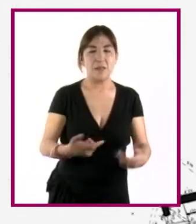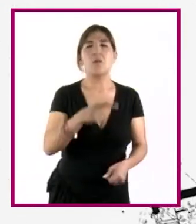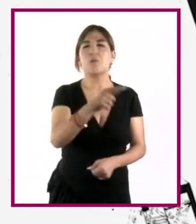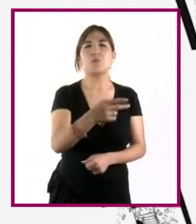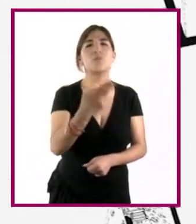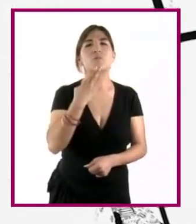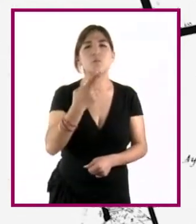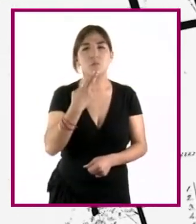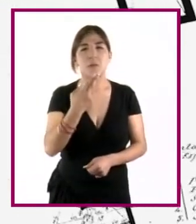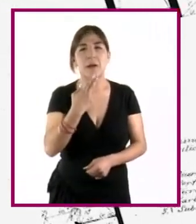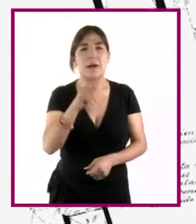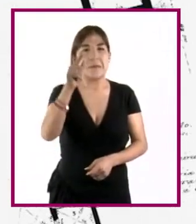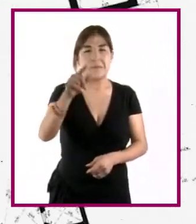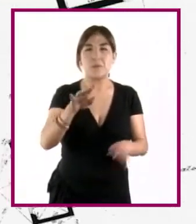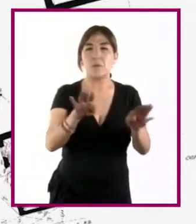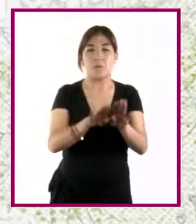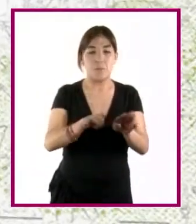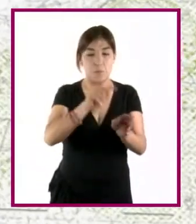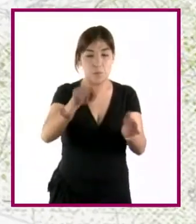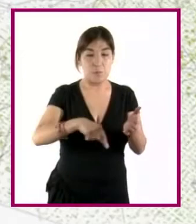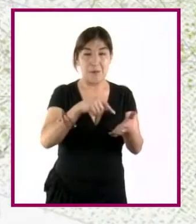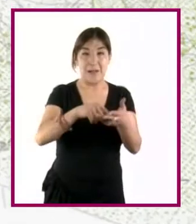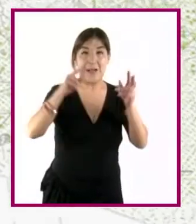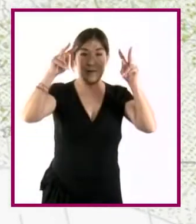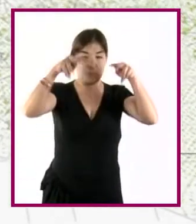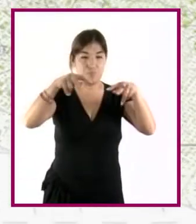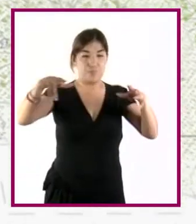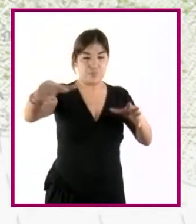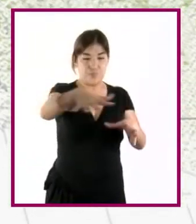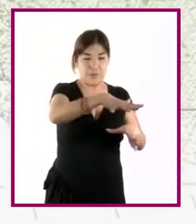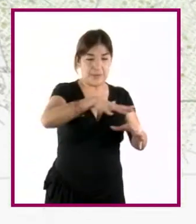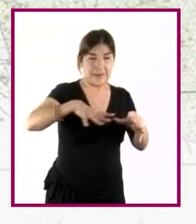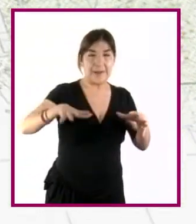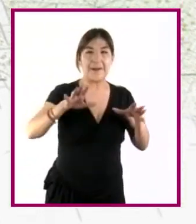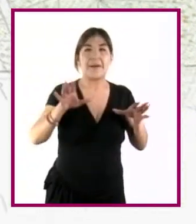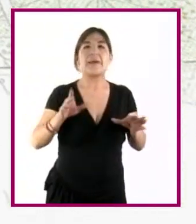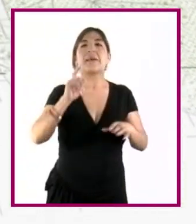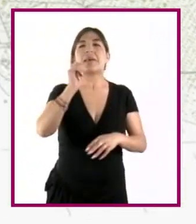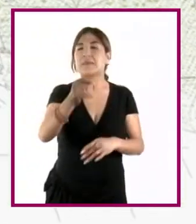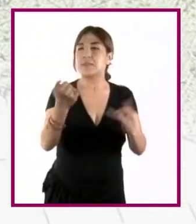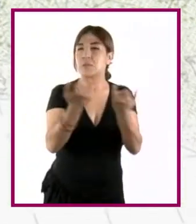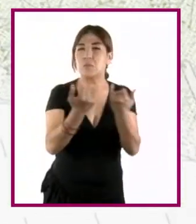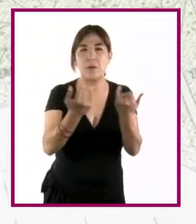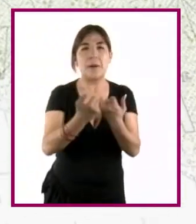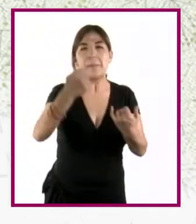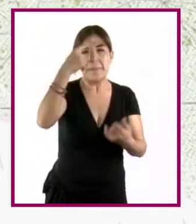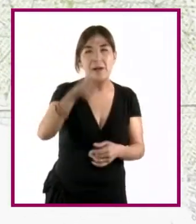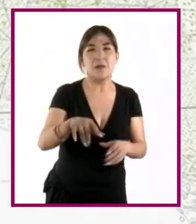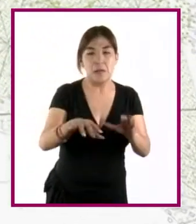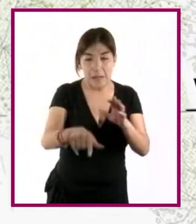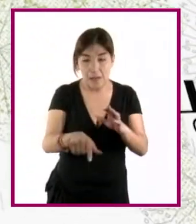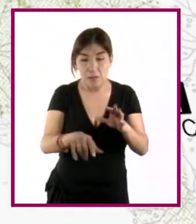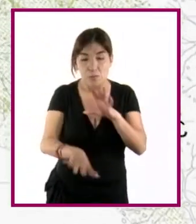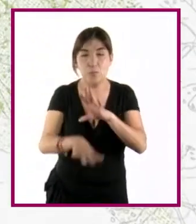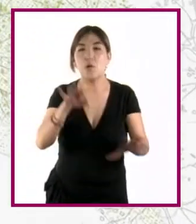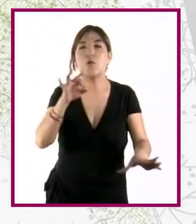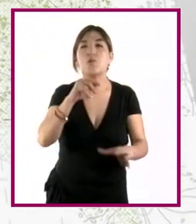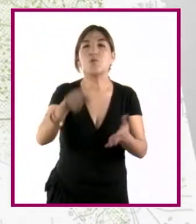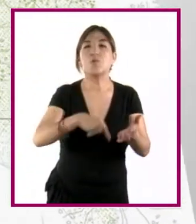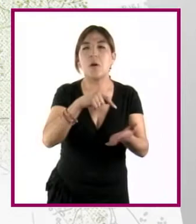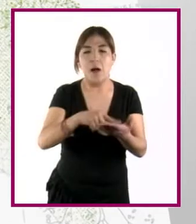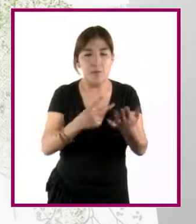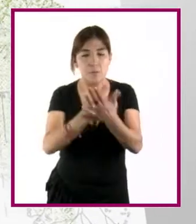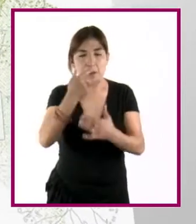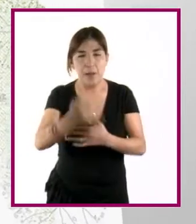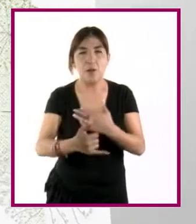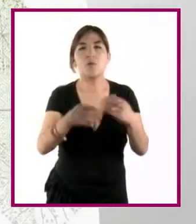utilizarse como una vista de la planta general o la planta de cubiertas. Sirve lo mismo para destacar los elementos del proyecto, como proporcionar